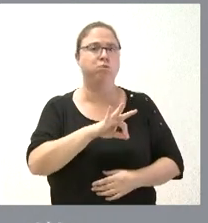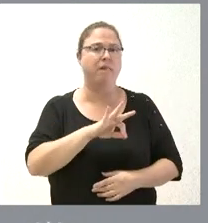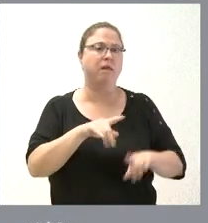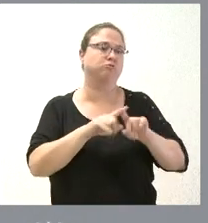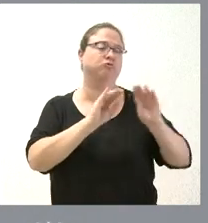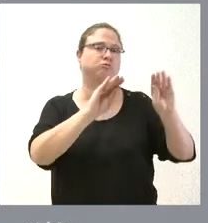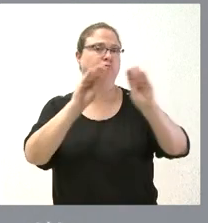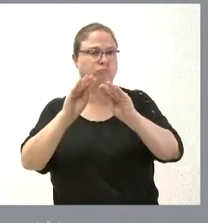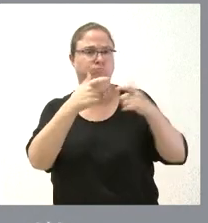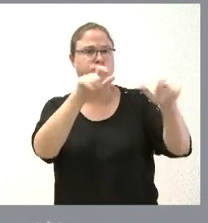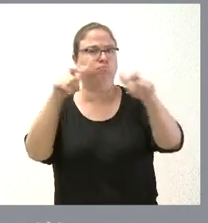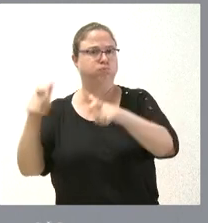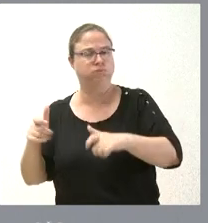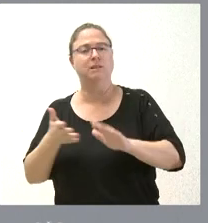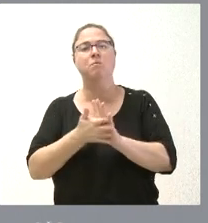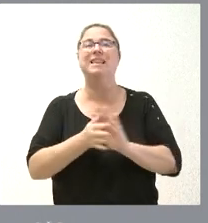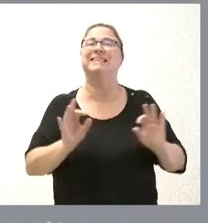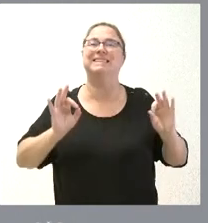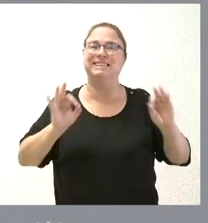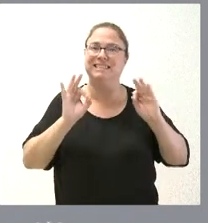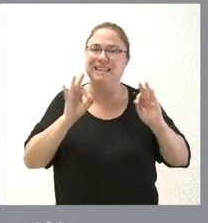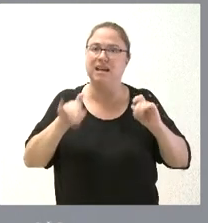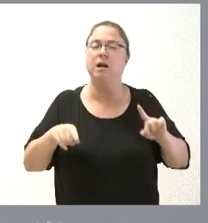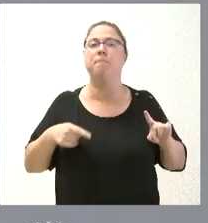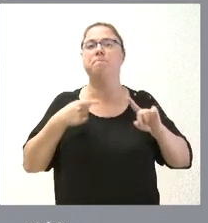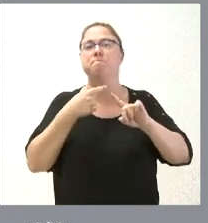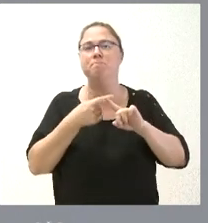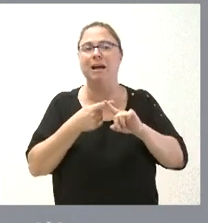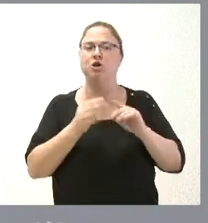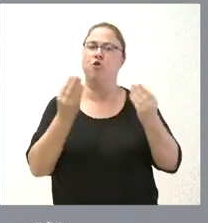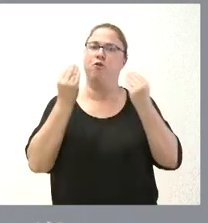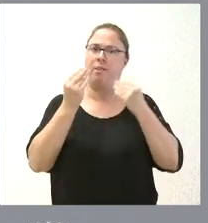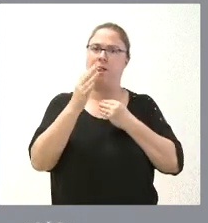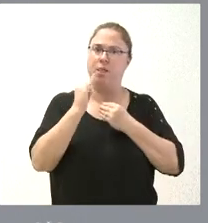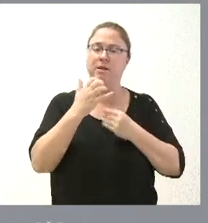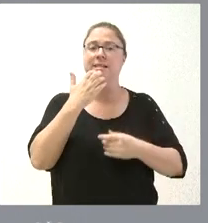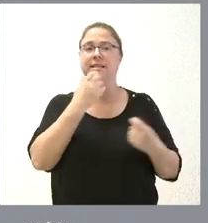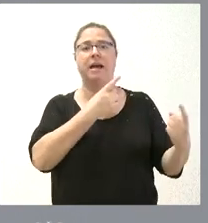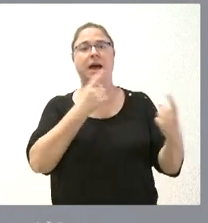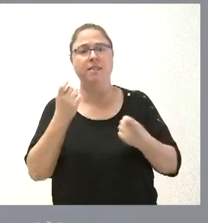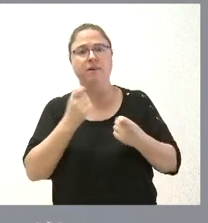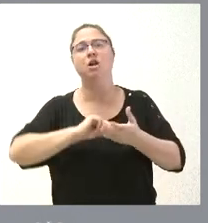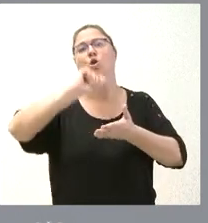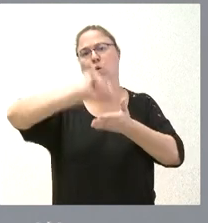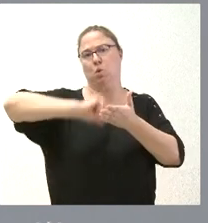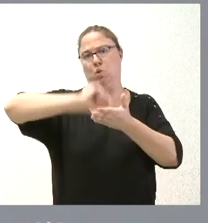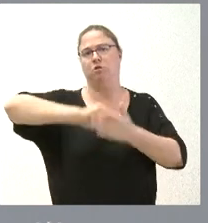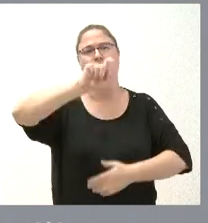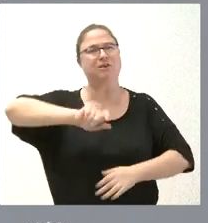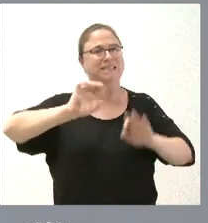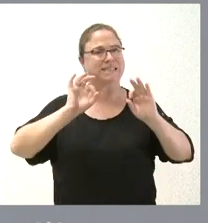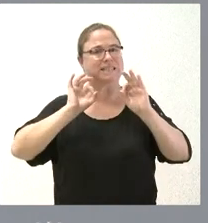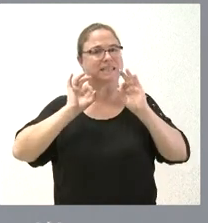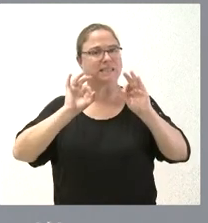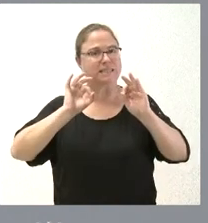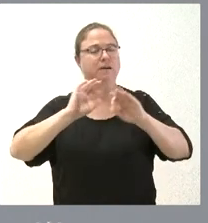uno de los departamentos, que van a tener especialización y, por tanto, formación para esa finalidad. Si fuera necesario, se contrataría personal específico o